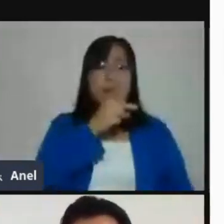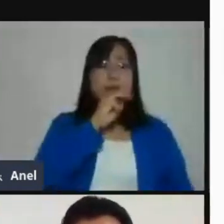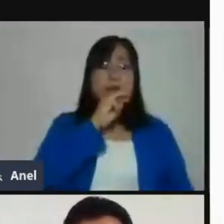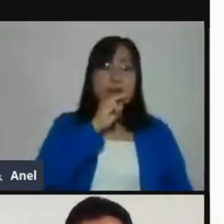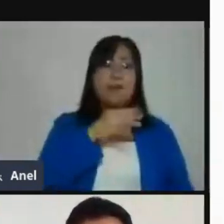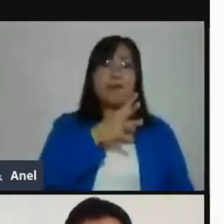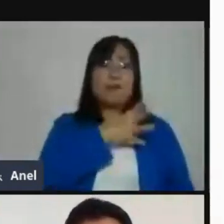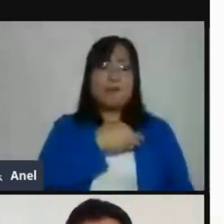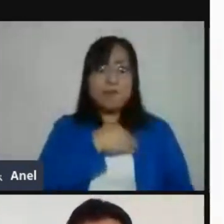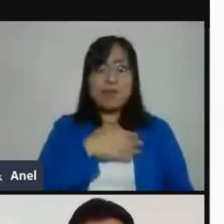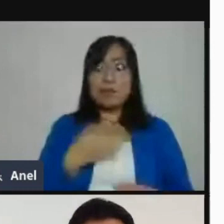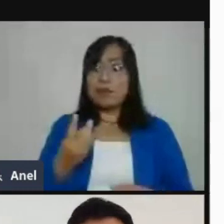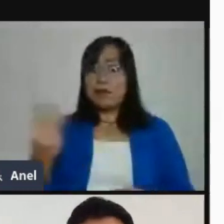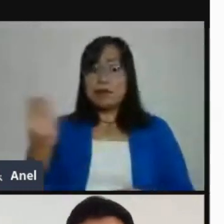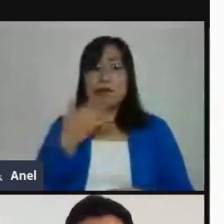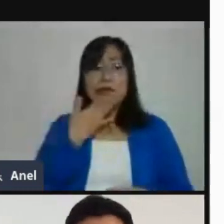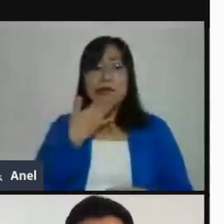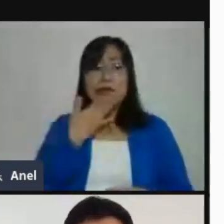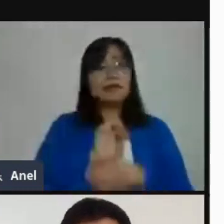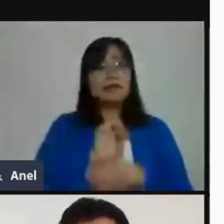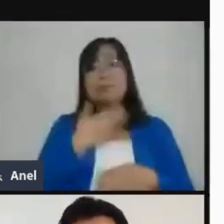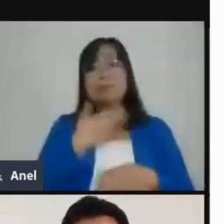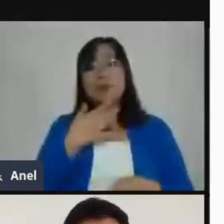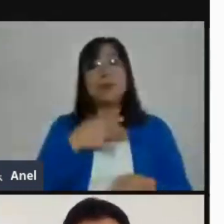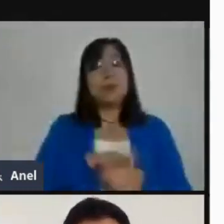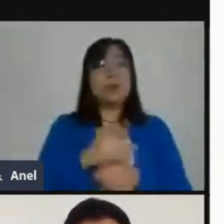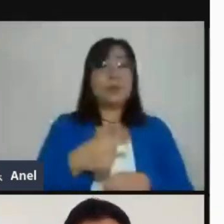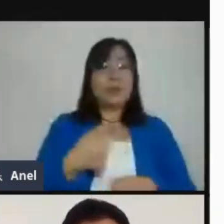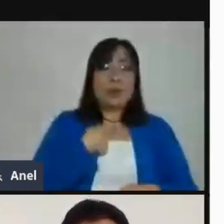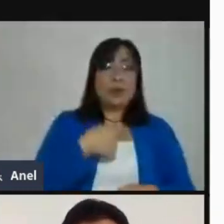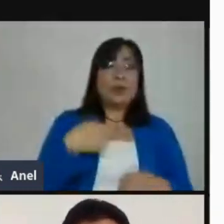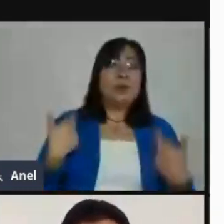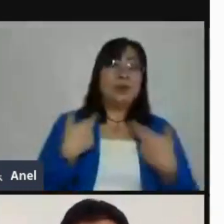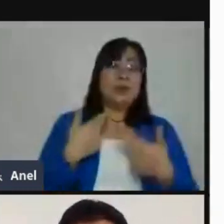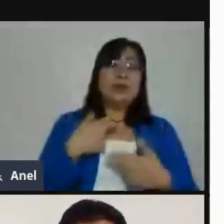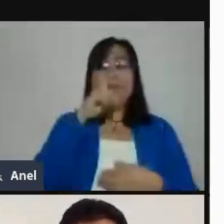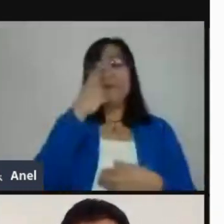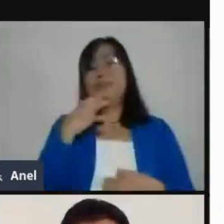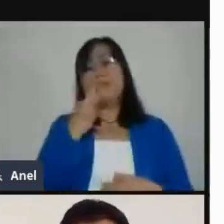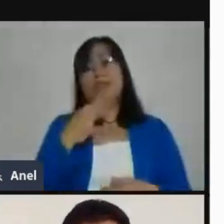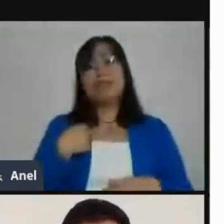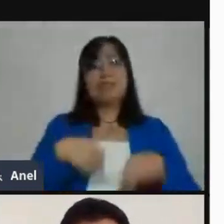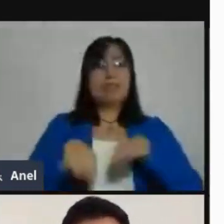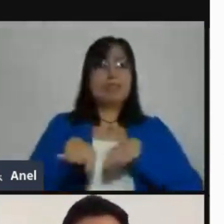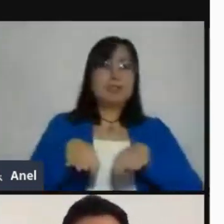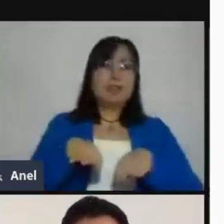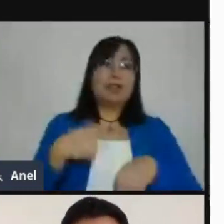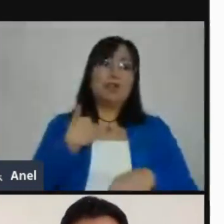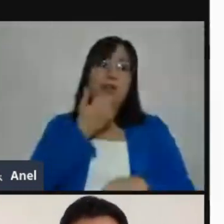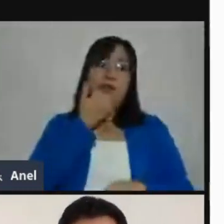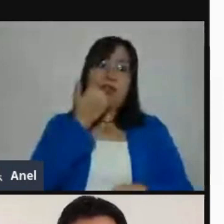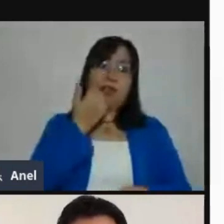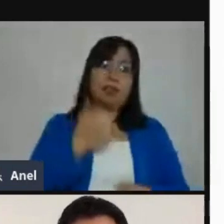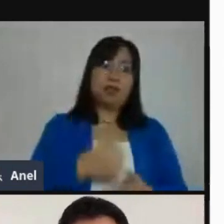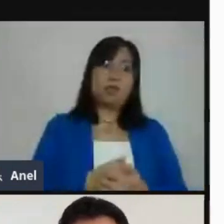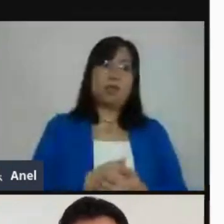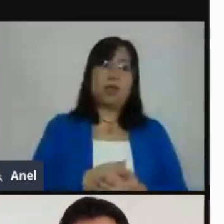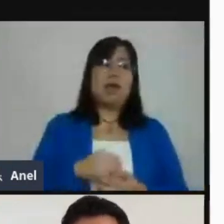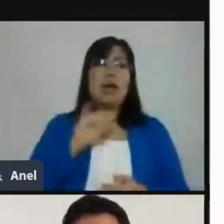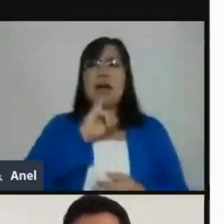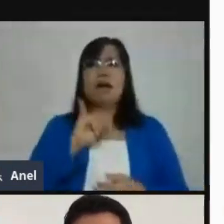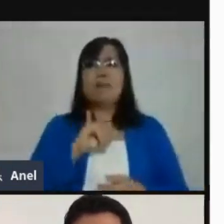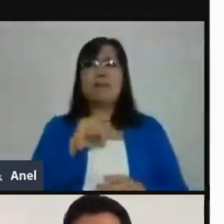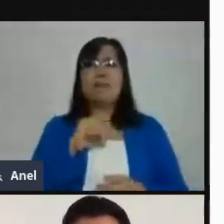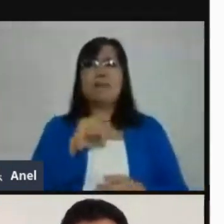online. Los papás deben de tener esa posibilidad, no necesariamente en vivo, puede ser totalmente en el momento que tengan un pequeño